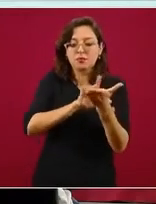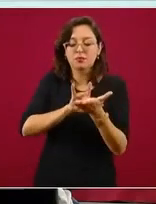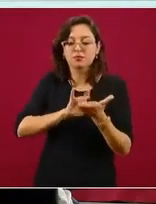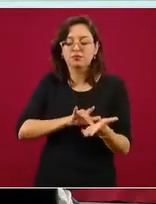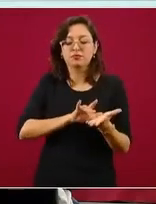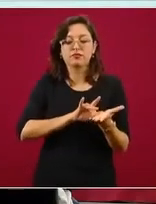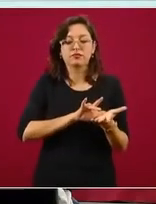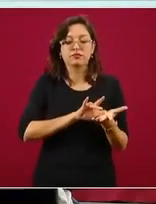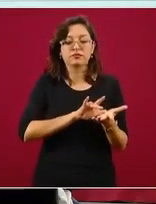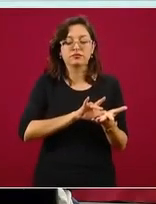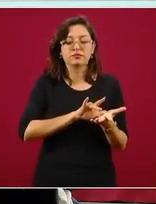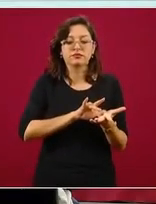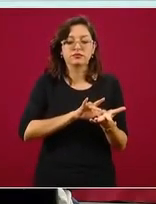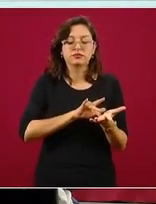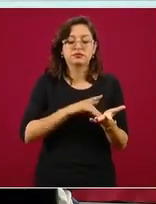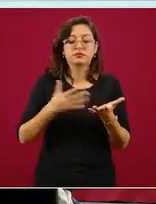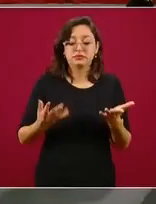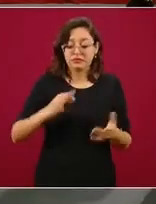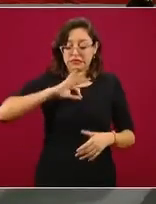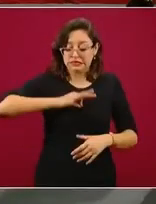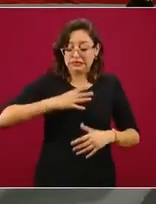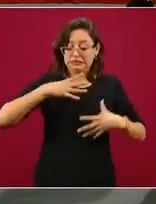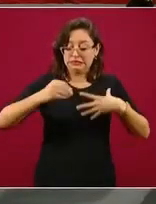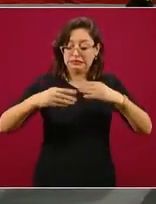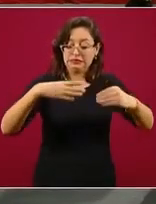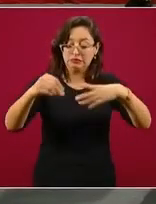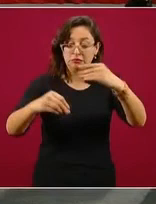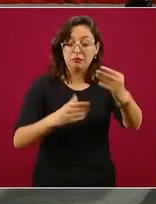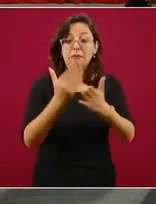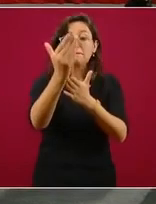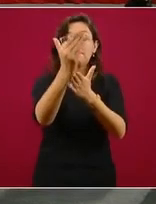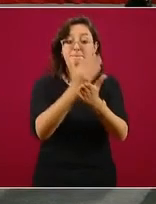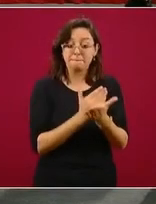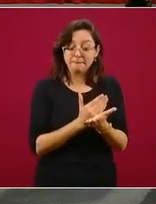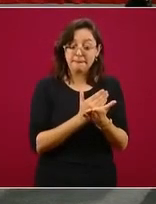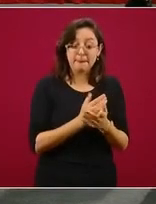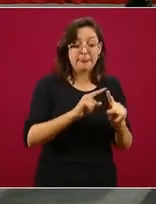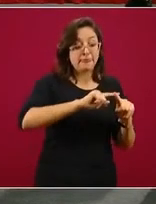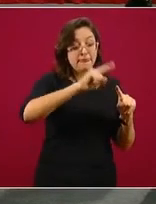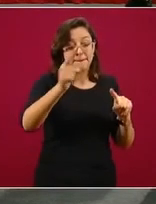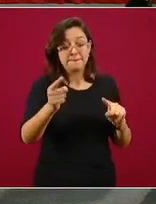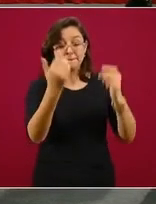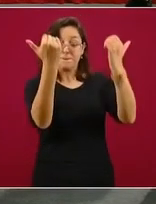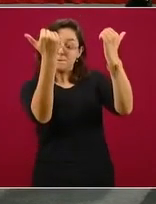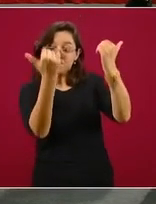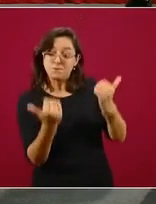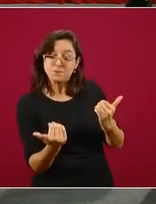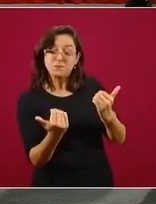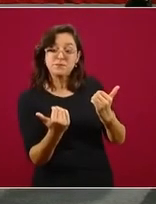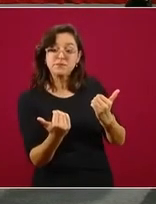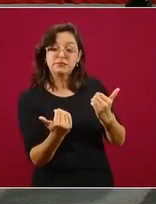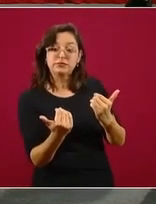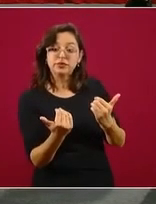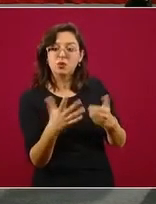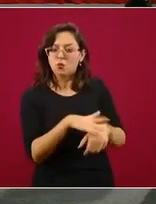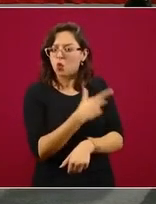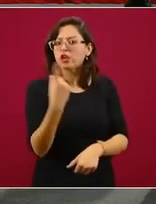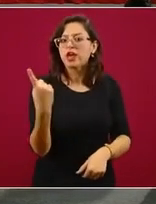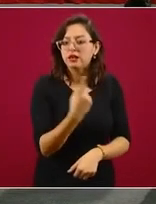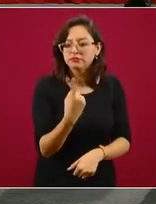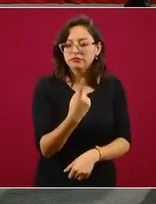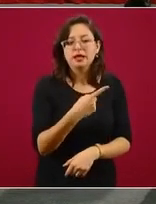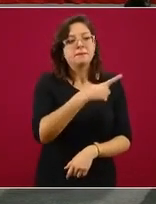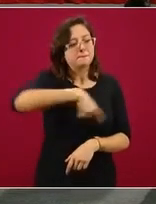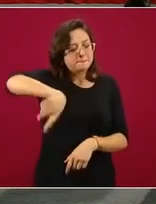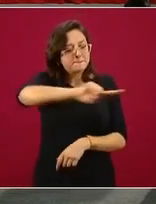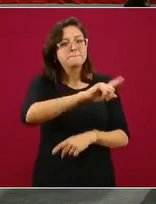la epidemia, mitigar la epidemia, aplanar nuestras curvas han sido gracias a que la